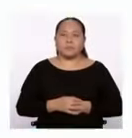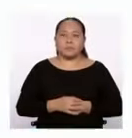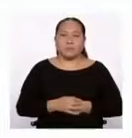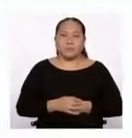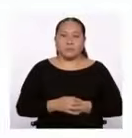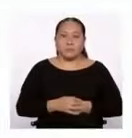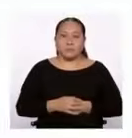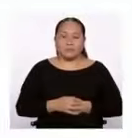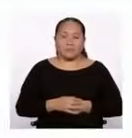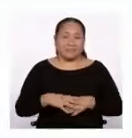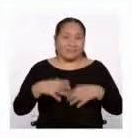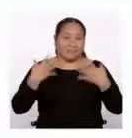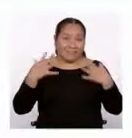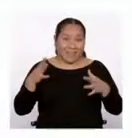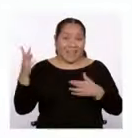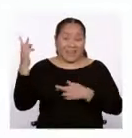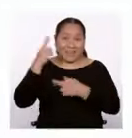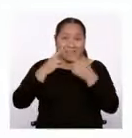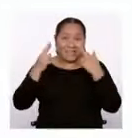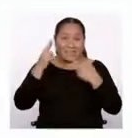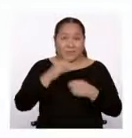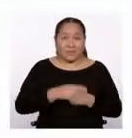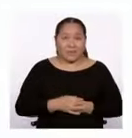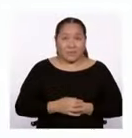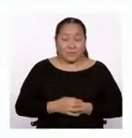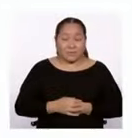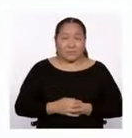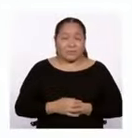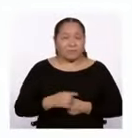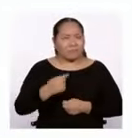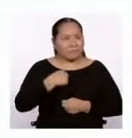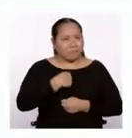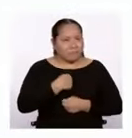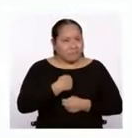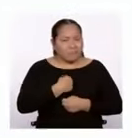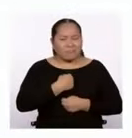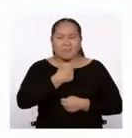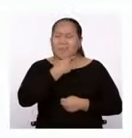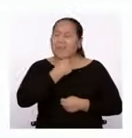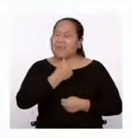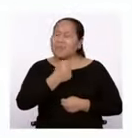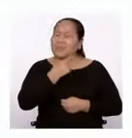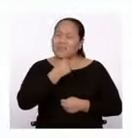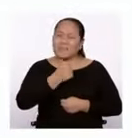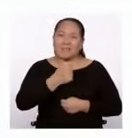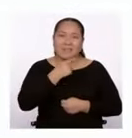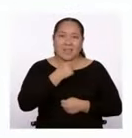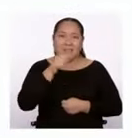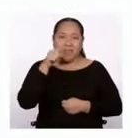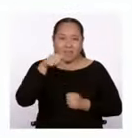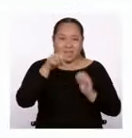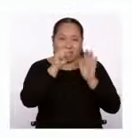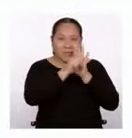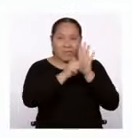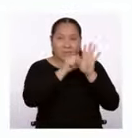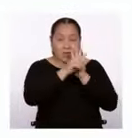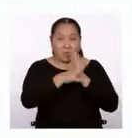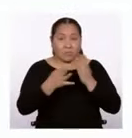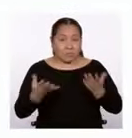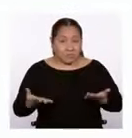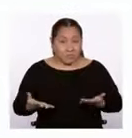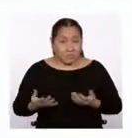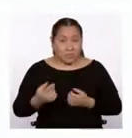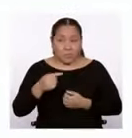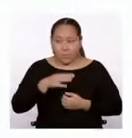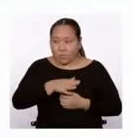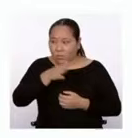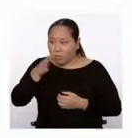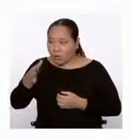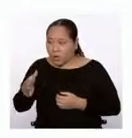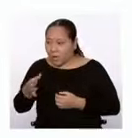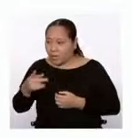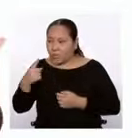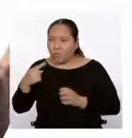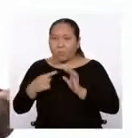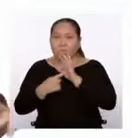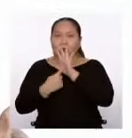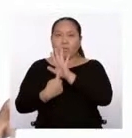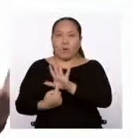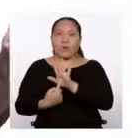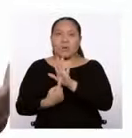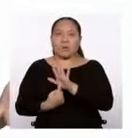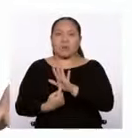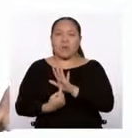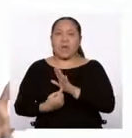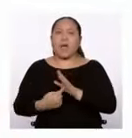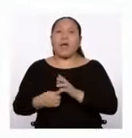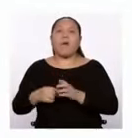Y estamos de vuelta. Personalmente me ha gustado mucho el video porque, por un lado, nos muestra